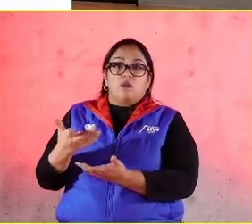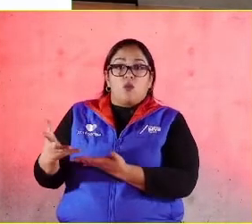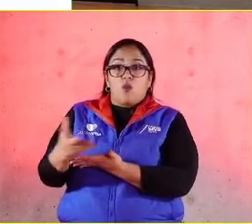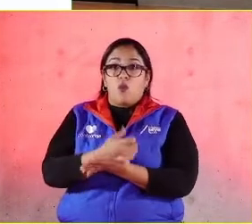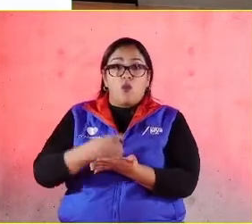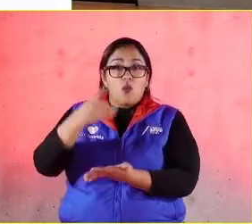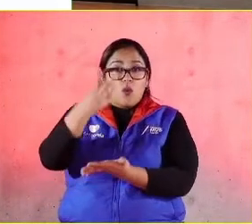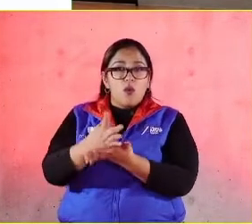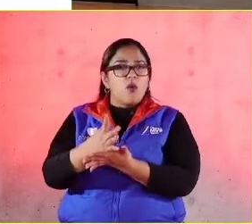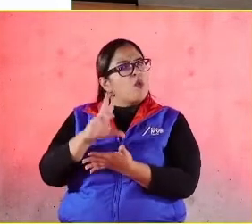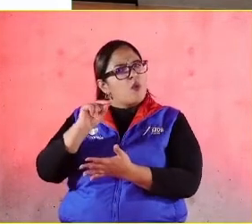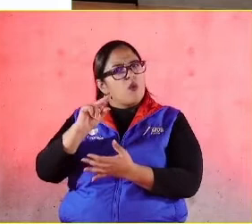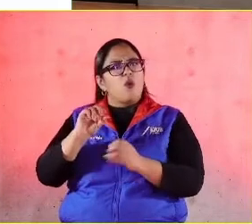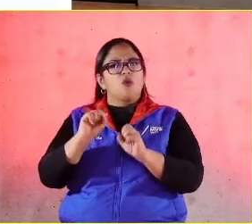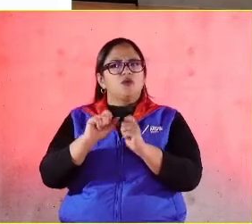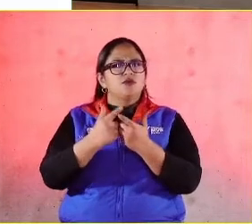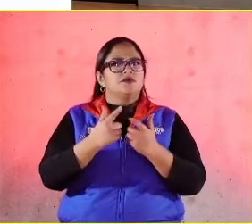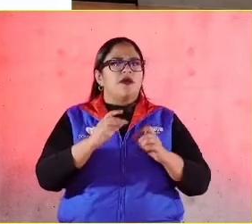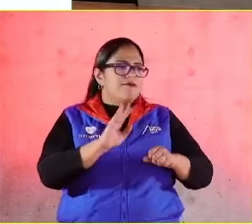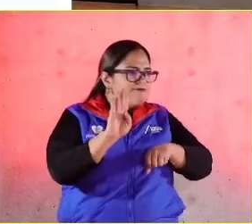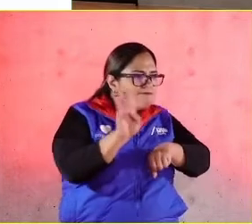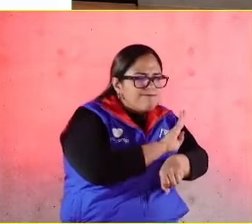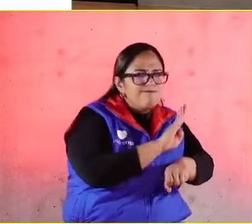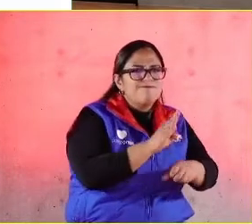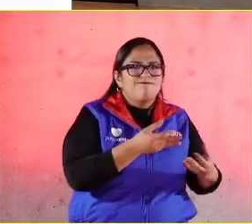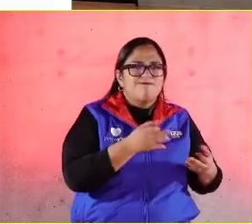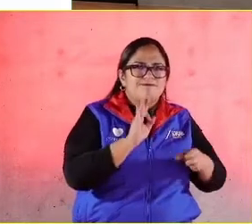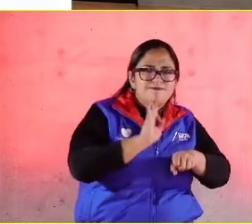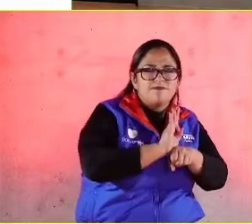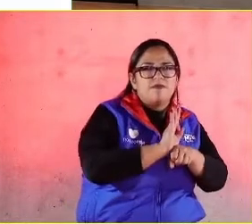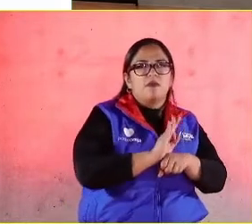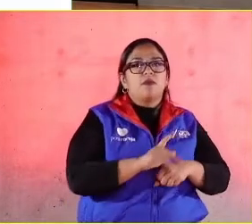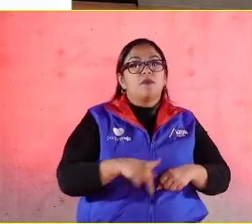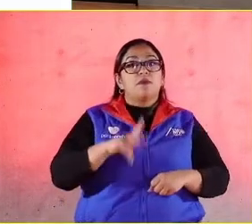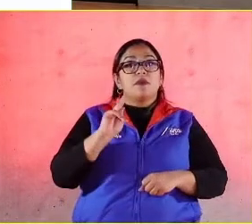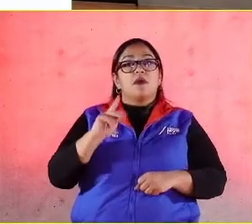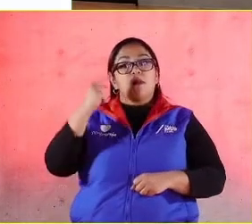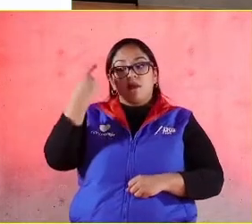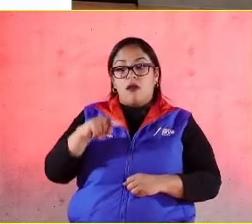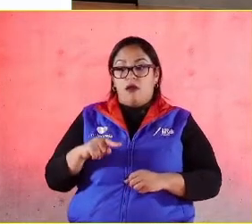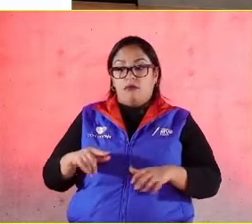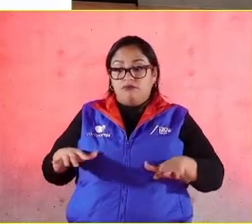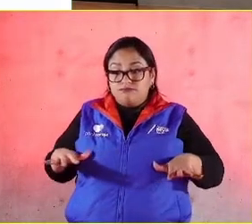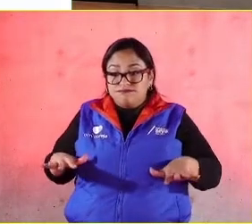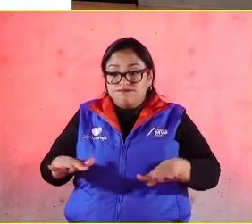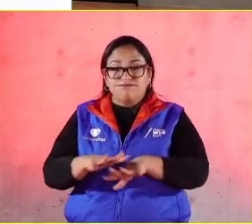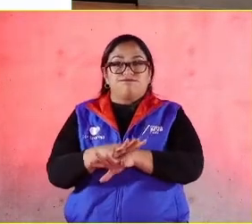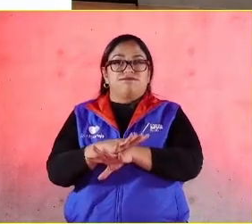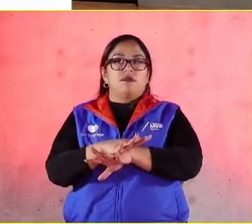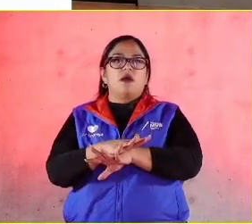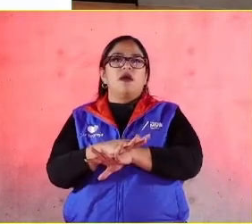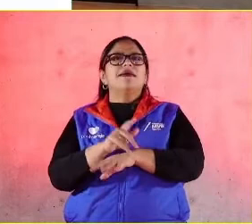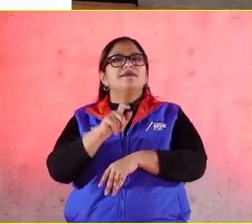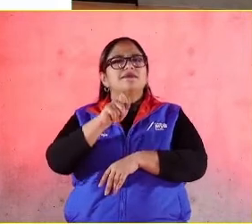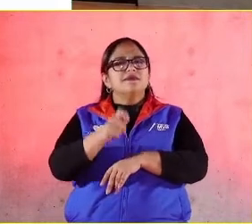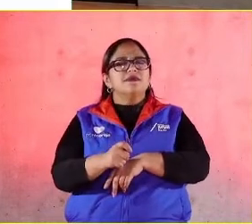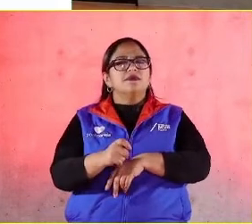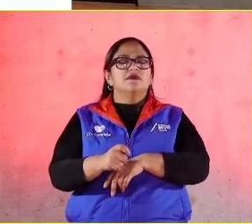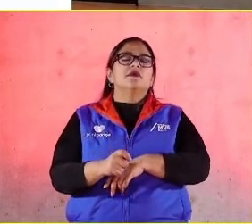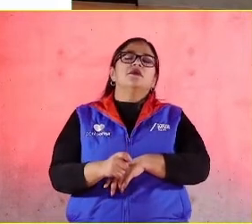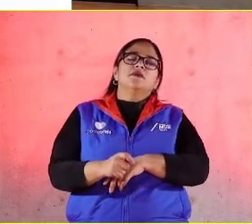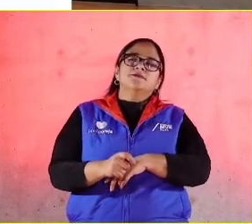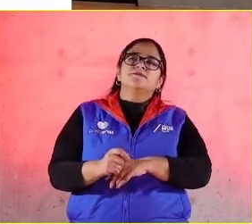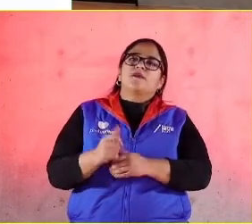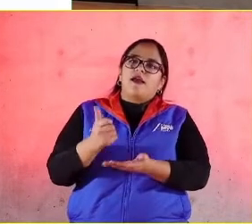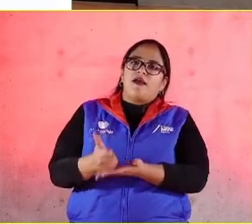utilidad social. Y para esto, hacer un proceso de transformación es muy importante, nos ayuda justo a